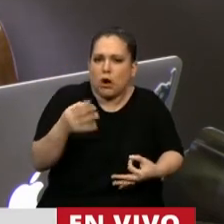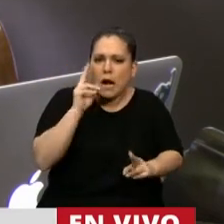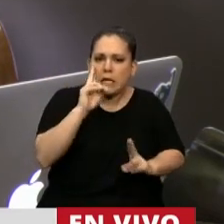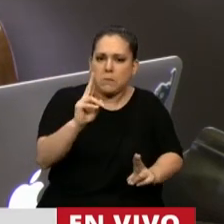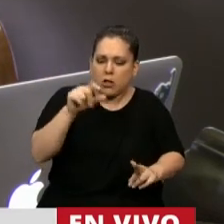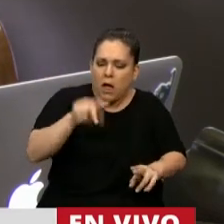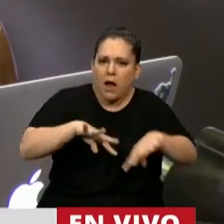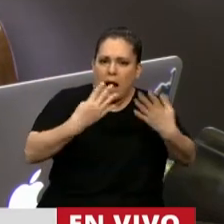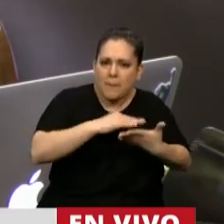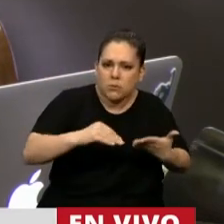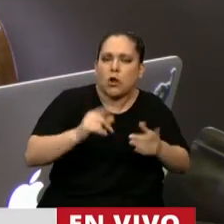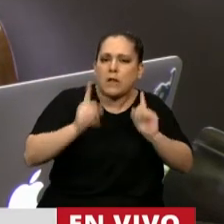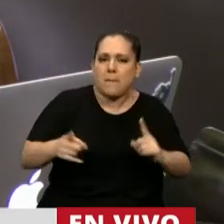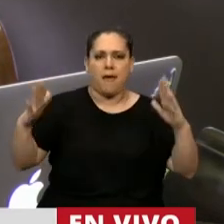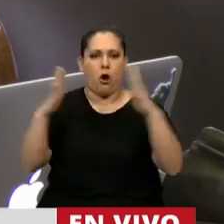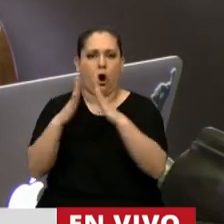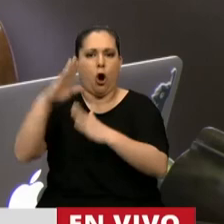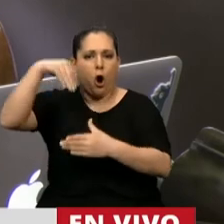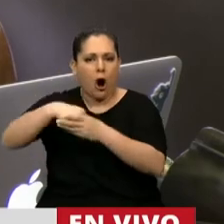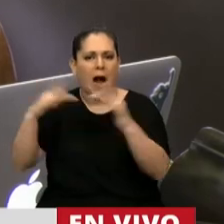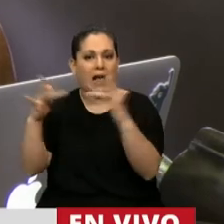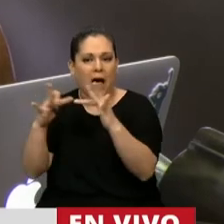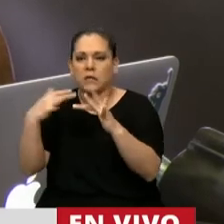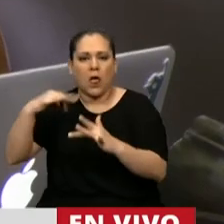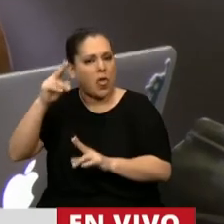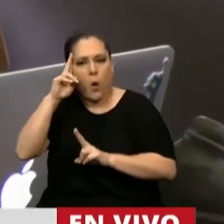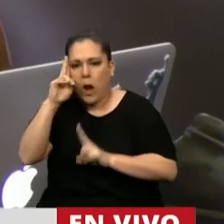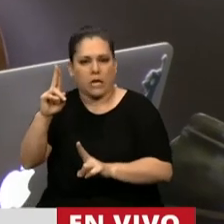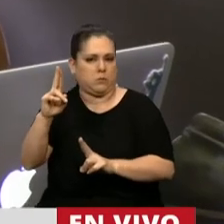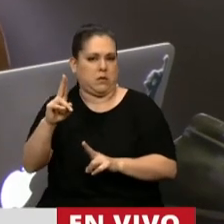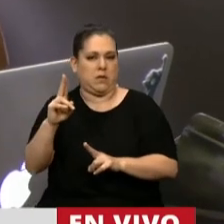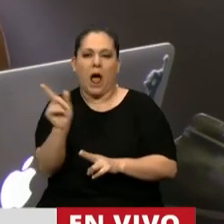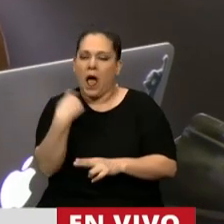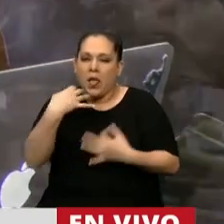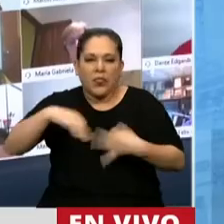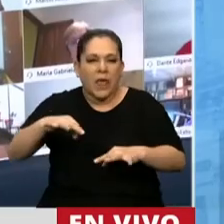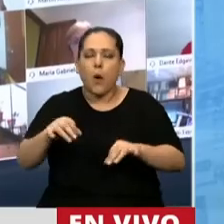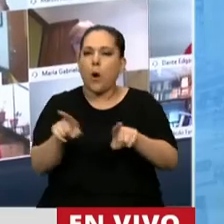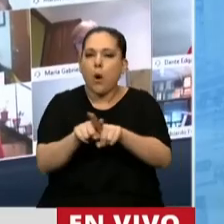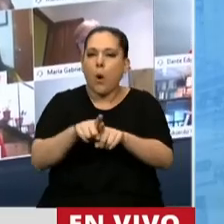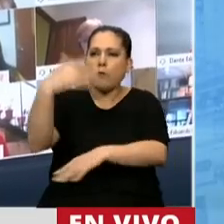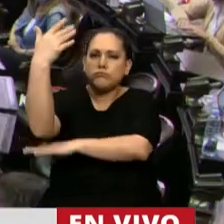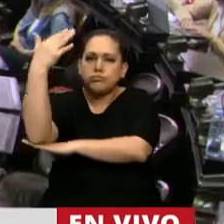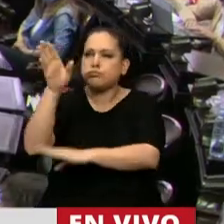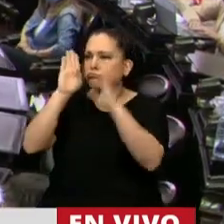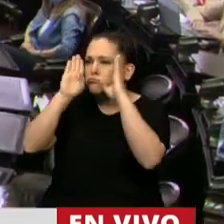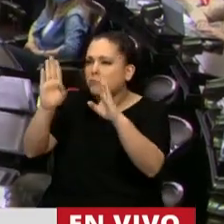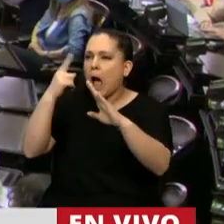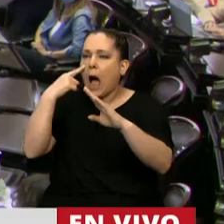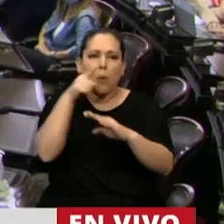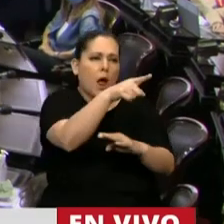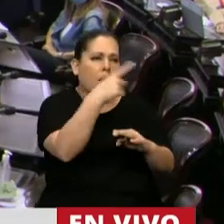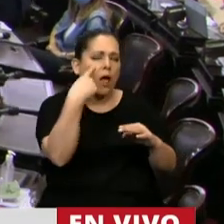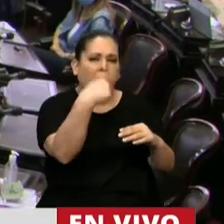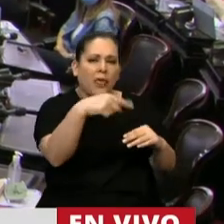y en nuestros hogares de manera remota, prestando atención al orador, siguiendo la disputa